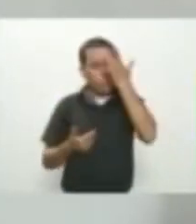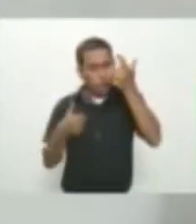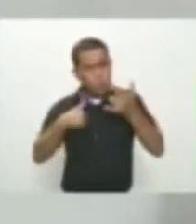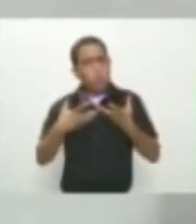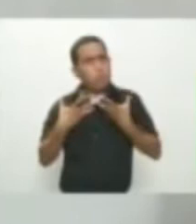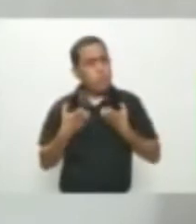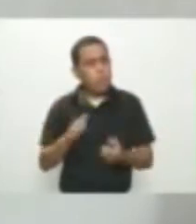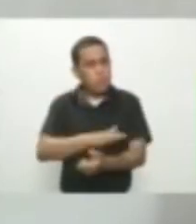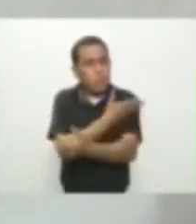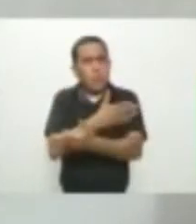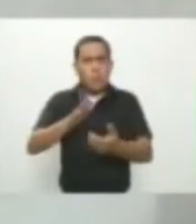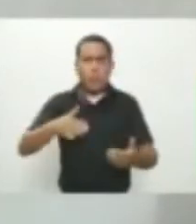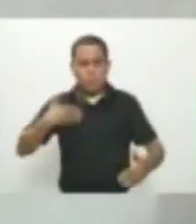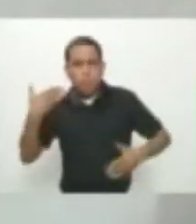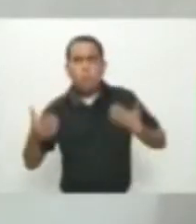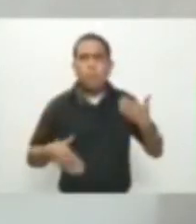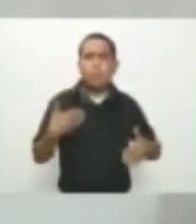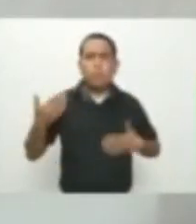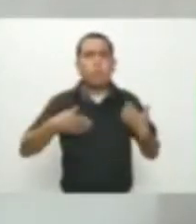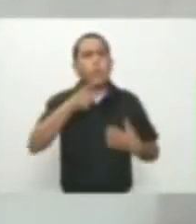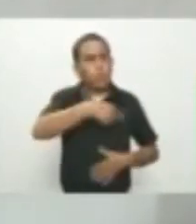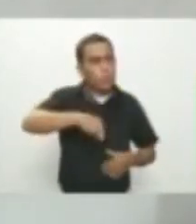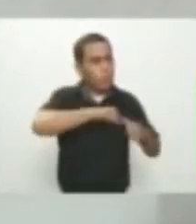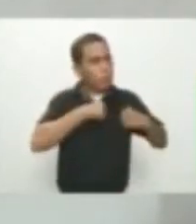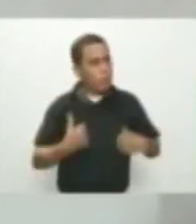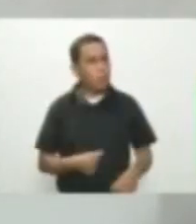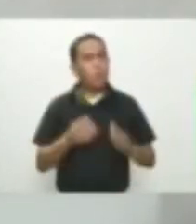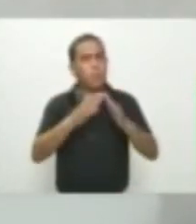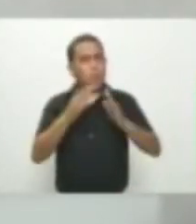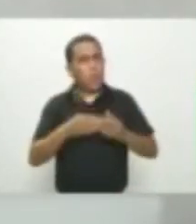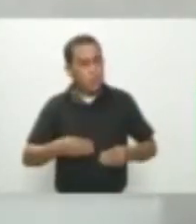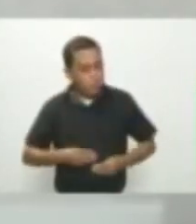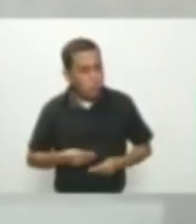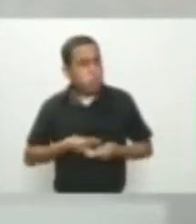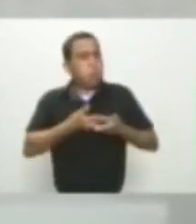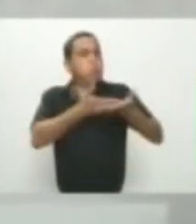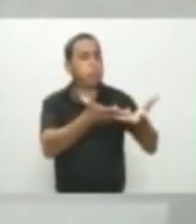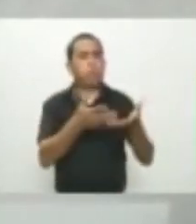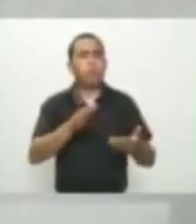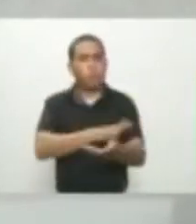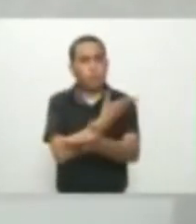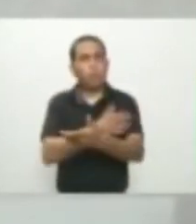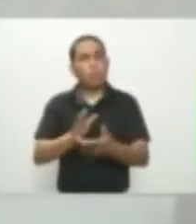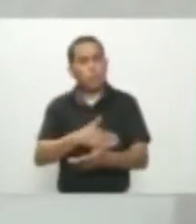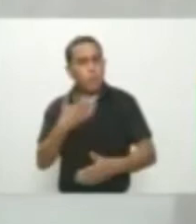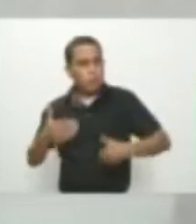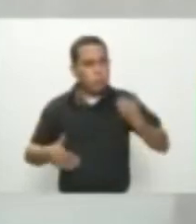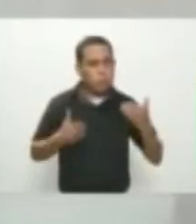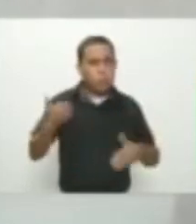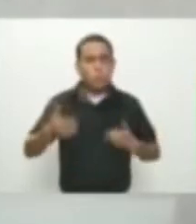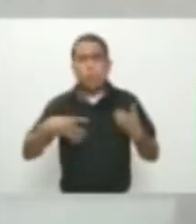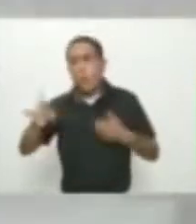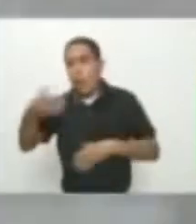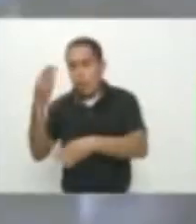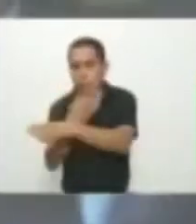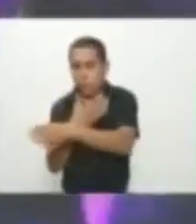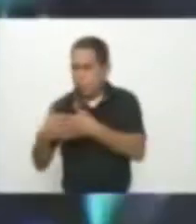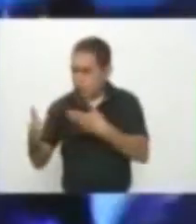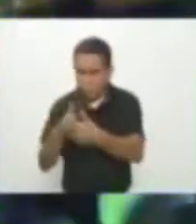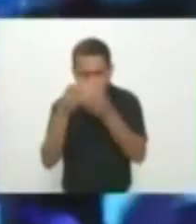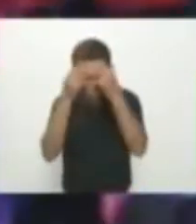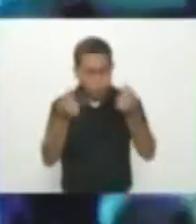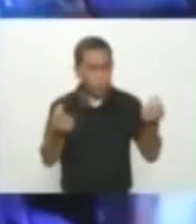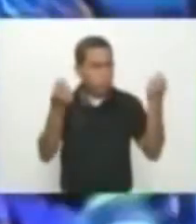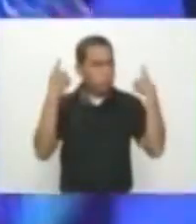Quiere Llevar alegría A sus corazones A sus hogares Que con música Disfruten Y olviden Un poco De sus penas De sus problemas